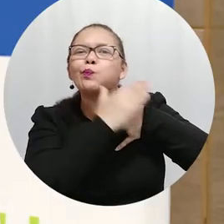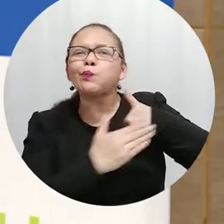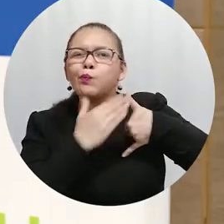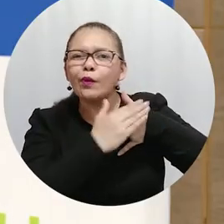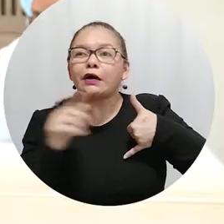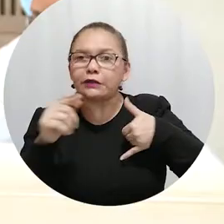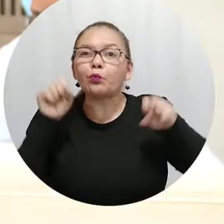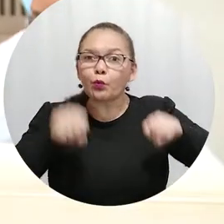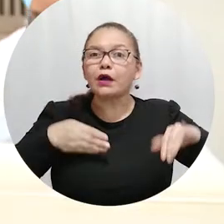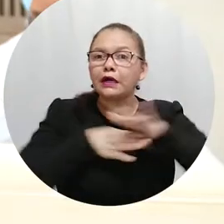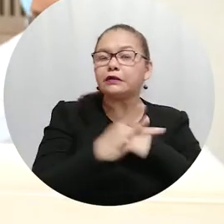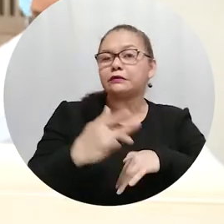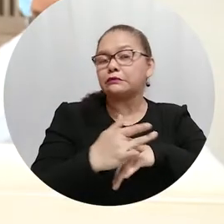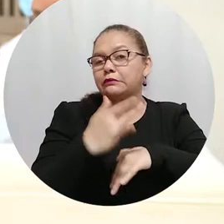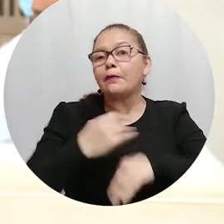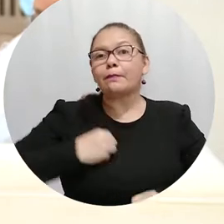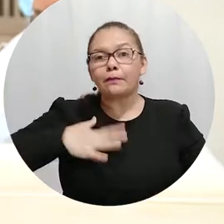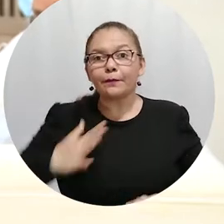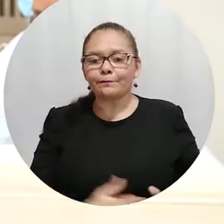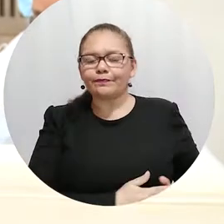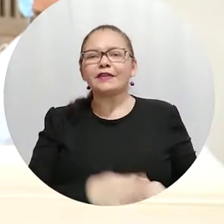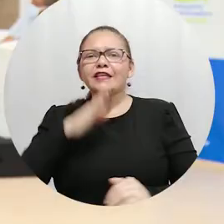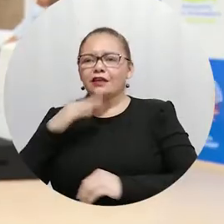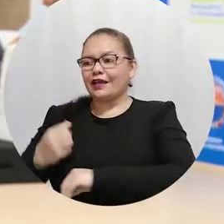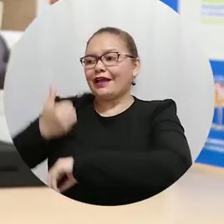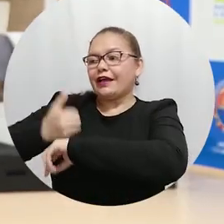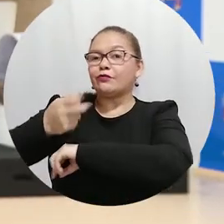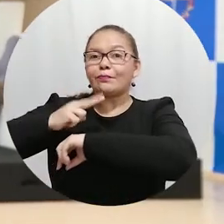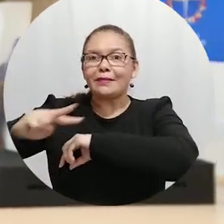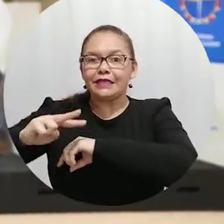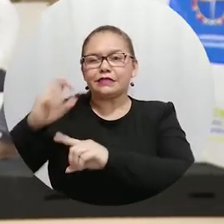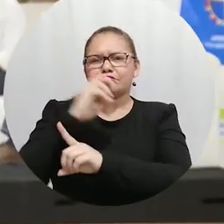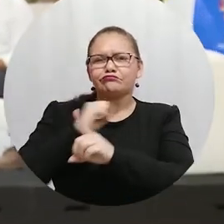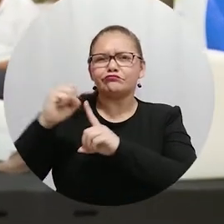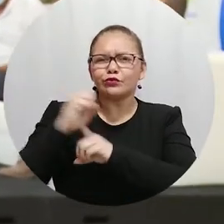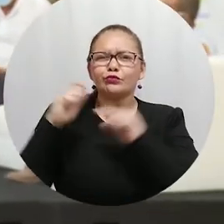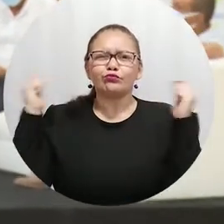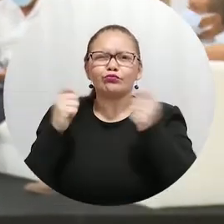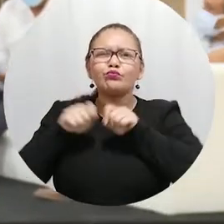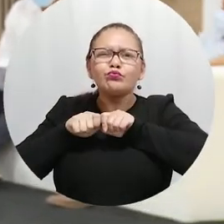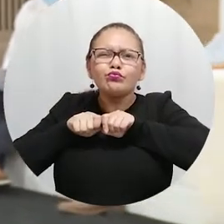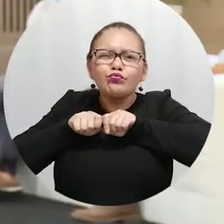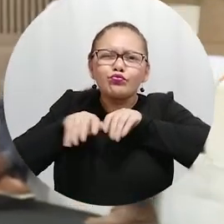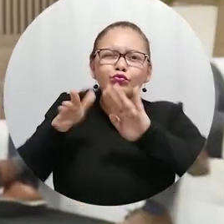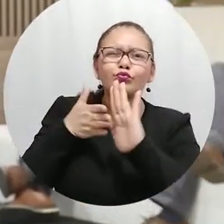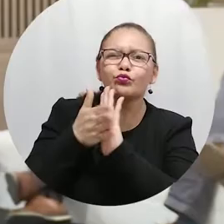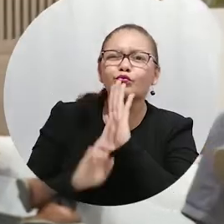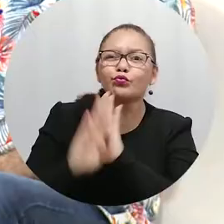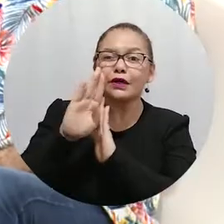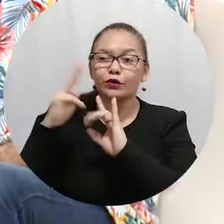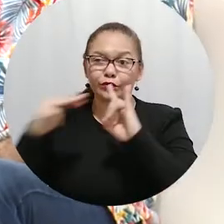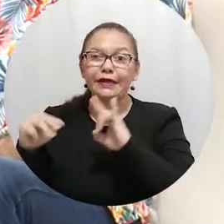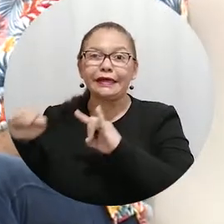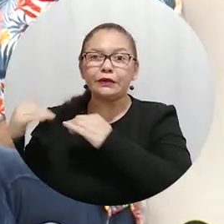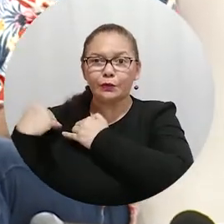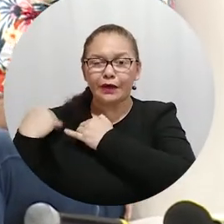podemos participar. En el encuentro organizado por la Dirección de Proyección Cultural de la Vicerrectoría de Extensión y Proyección Social de la Alma Mater,